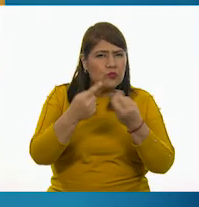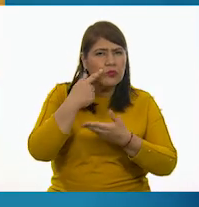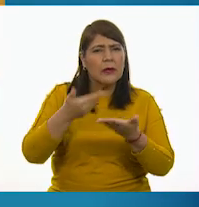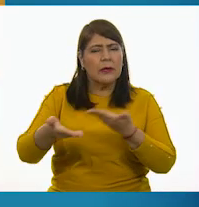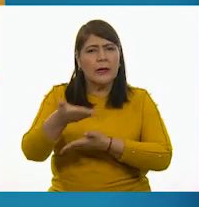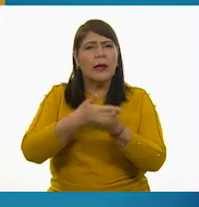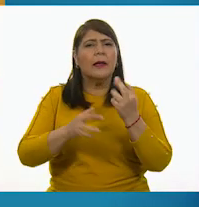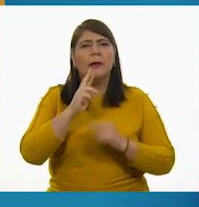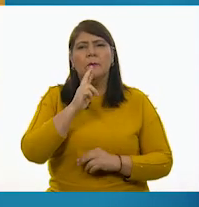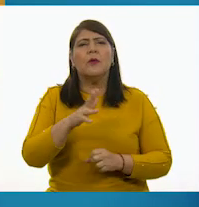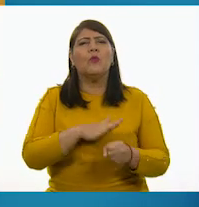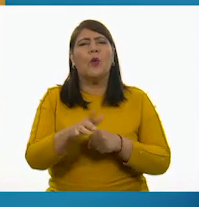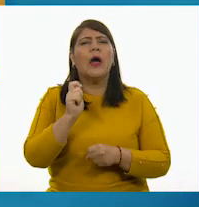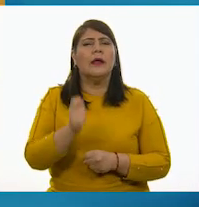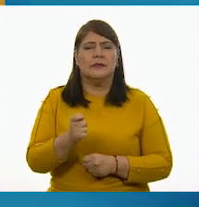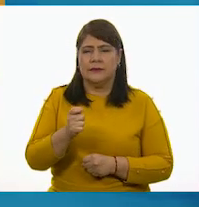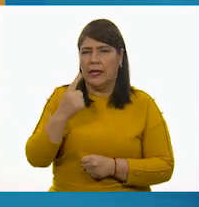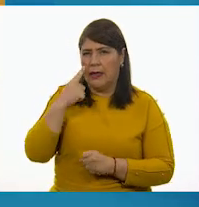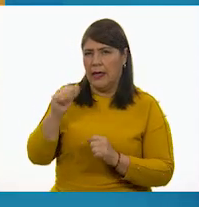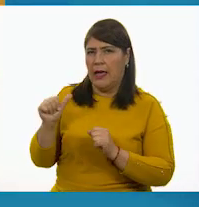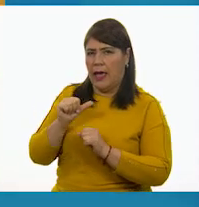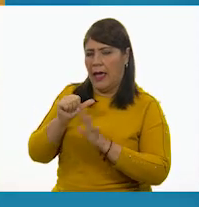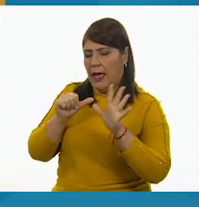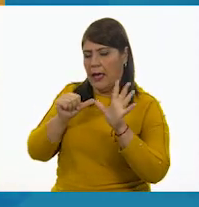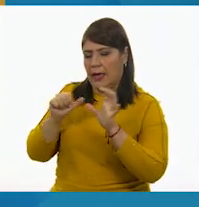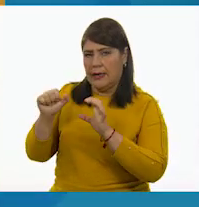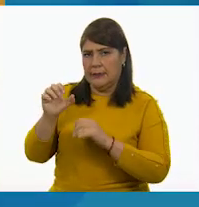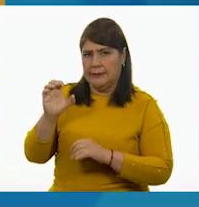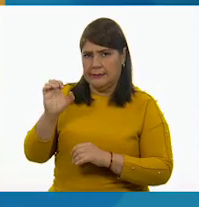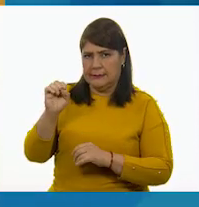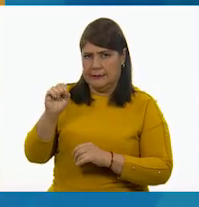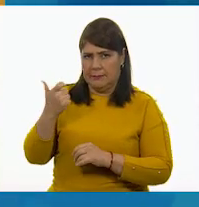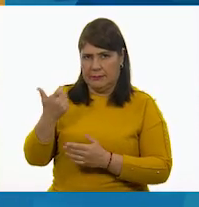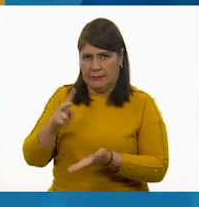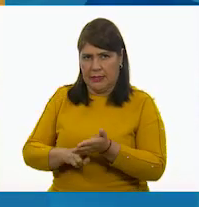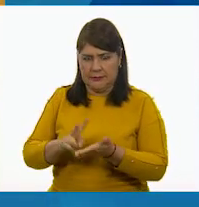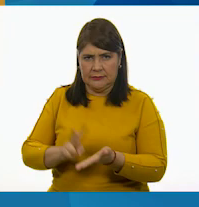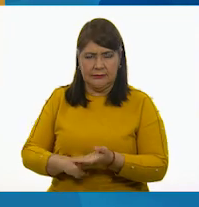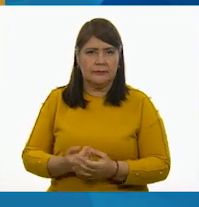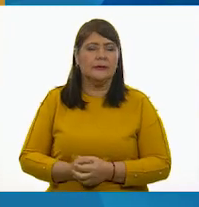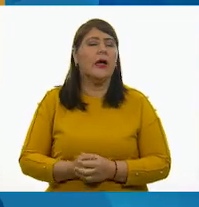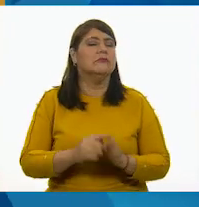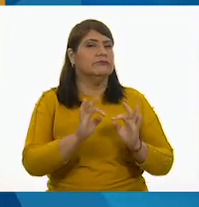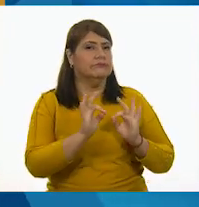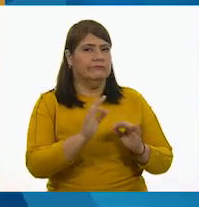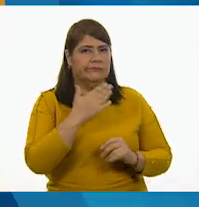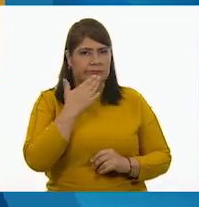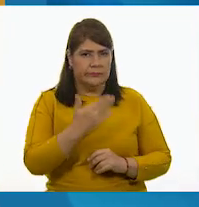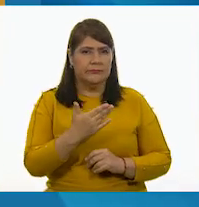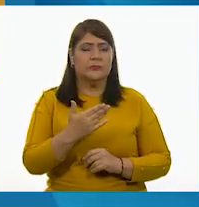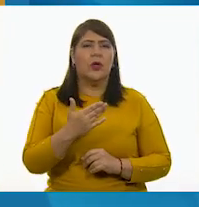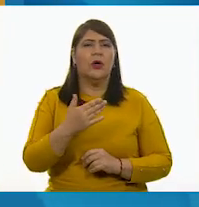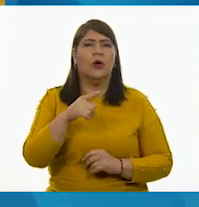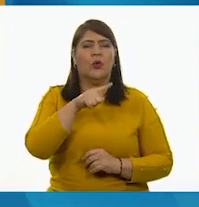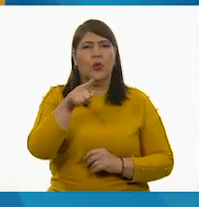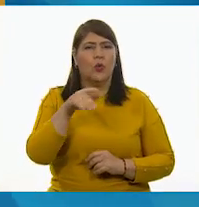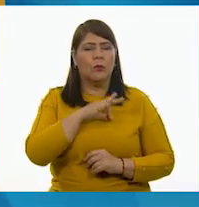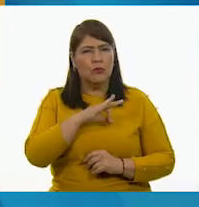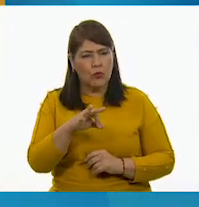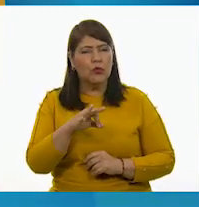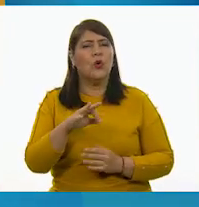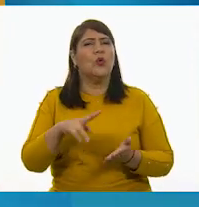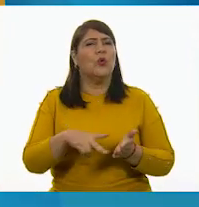respuesta sería, Juan Carlos. 660 pesos. Perfecto. Como podemos retomar,